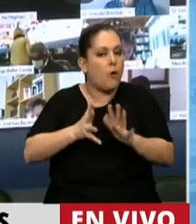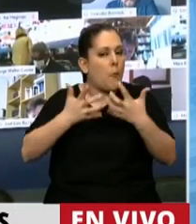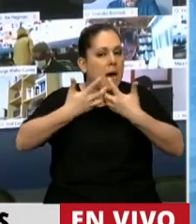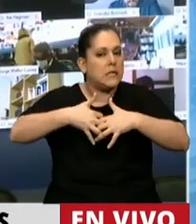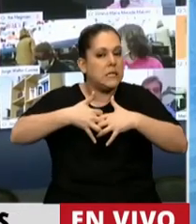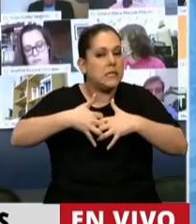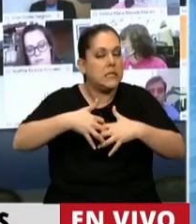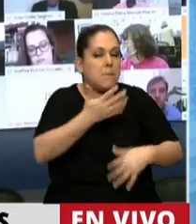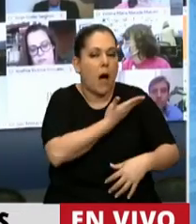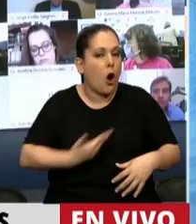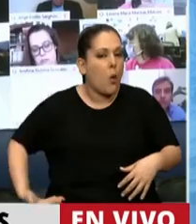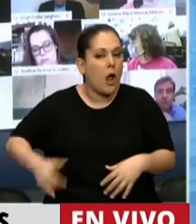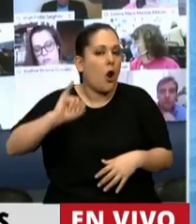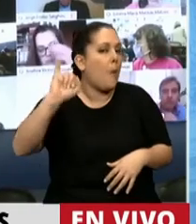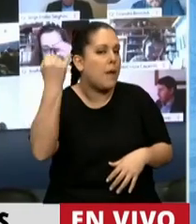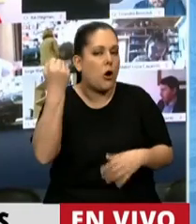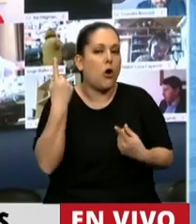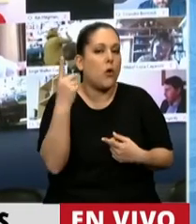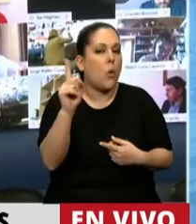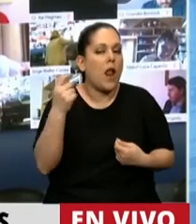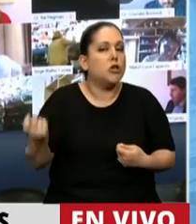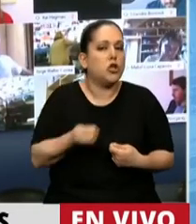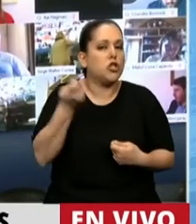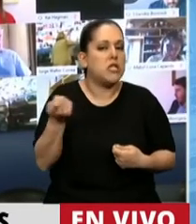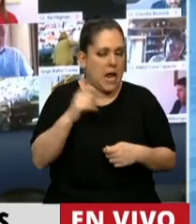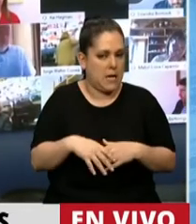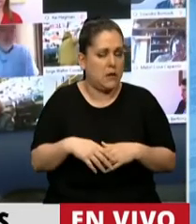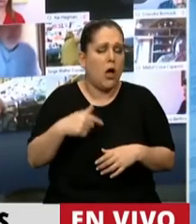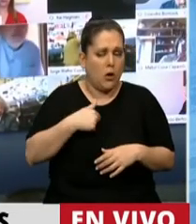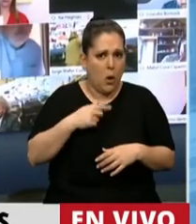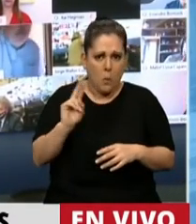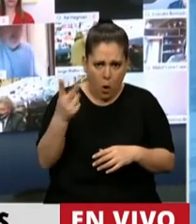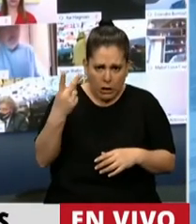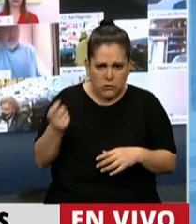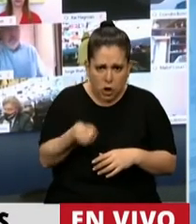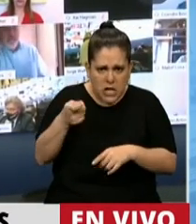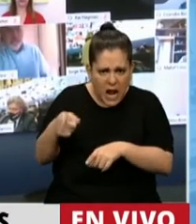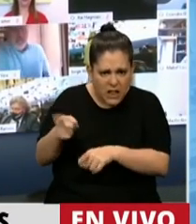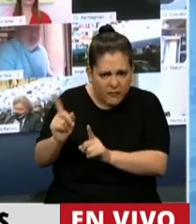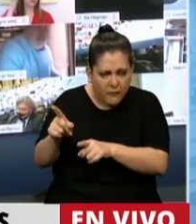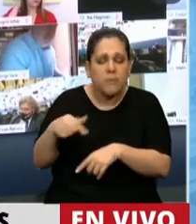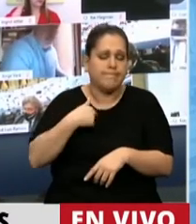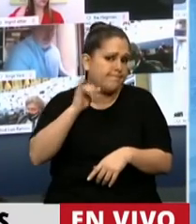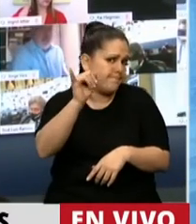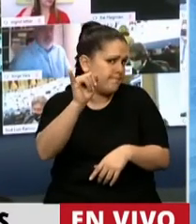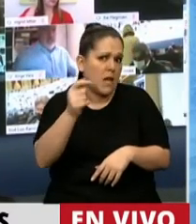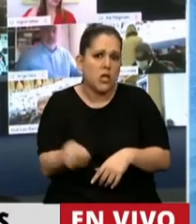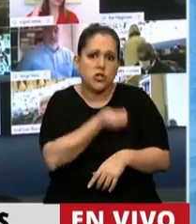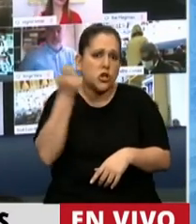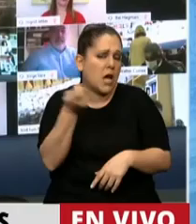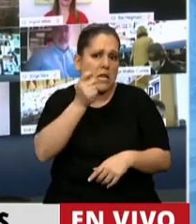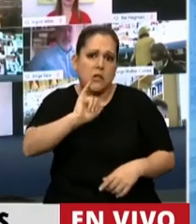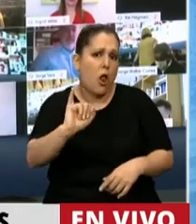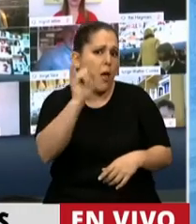sistema de gobierno. ¿Morirás siendo socialista? Sí, por supuesto. Esa es la mejor forma de gobierno que concibo.